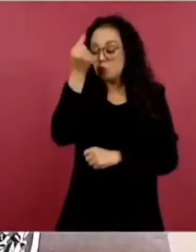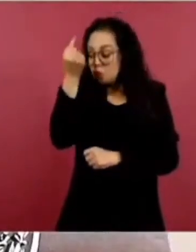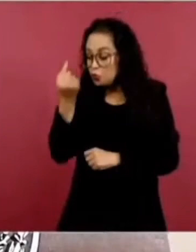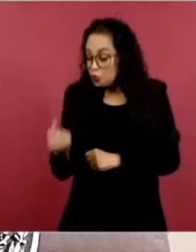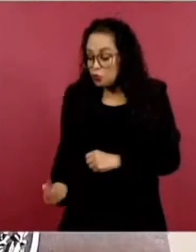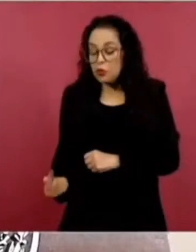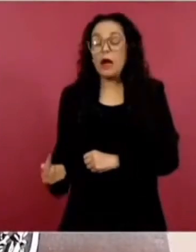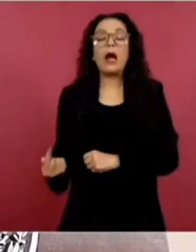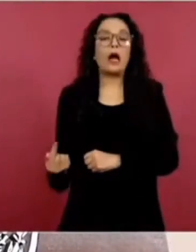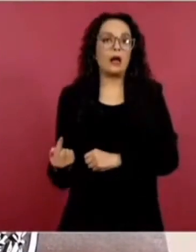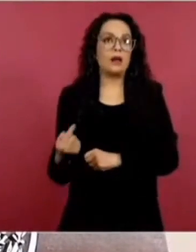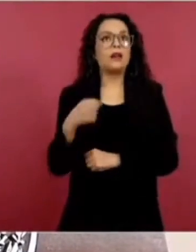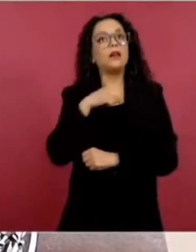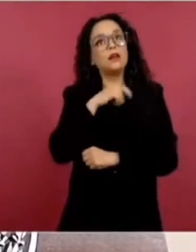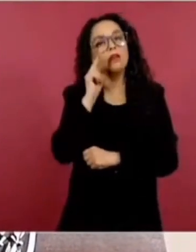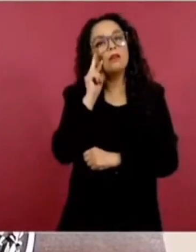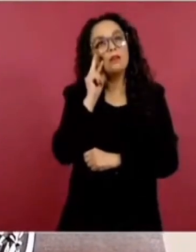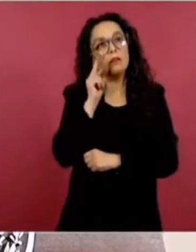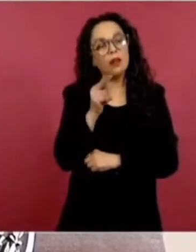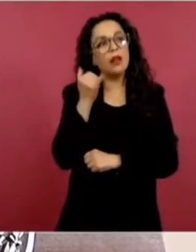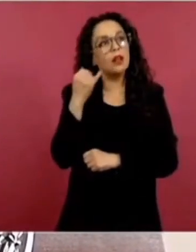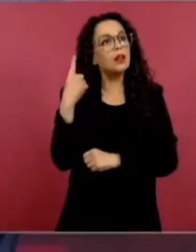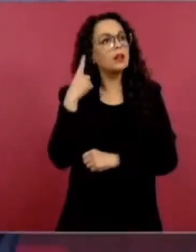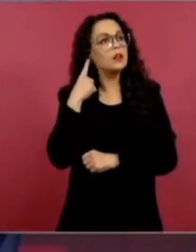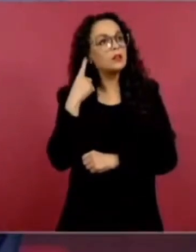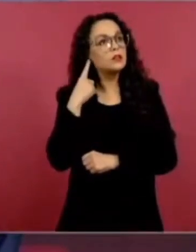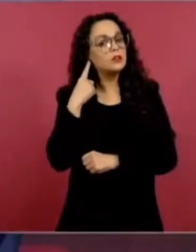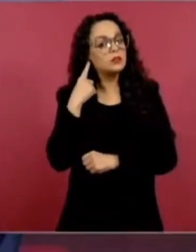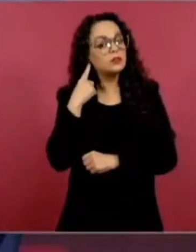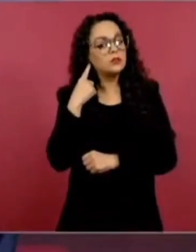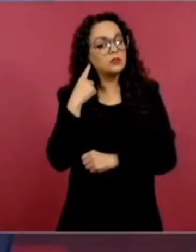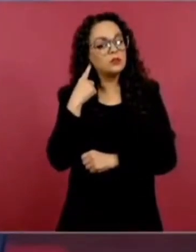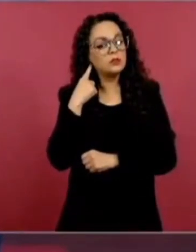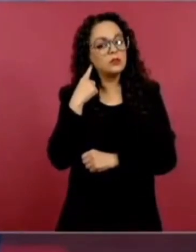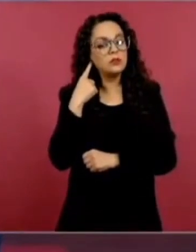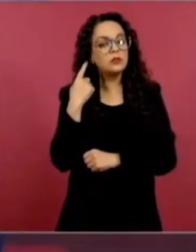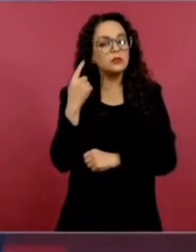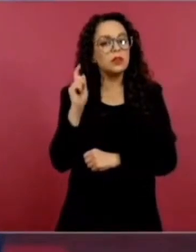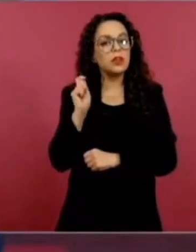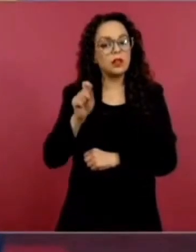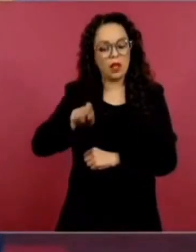los radios de batería,